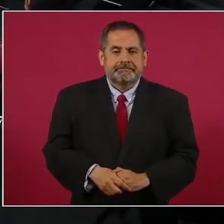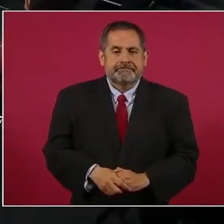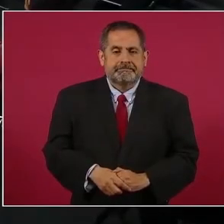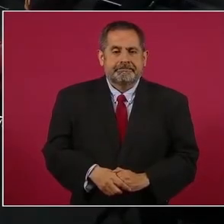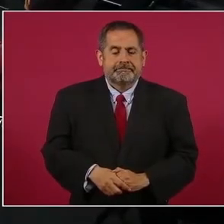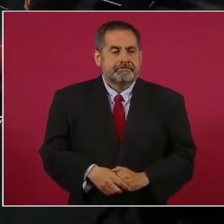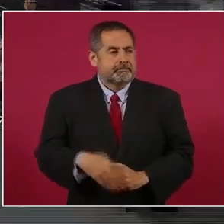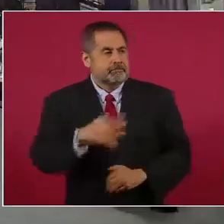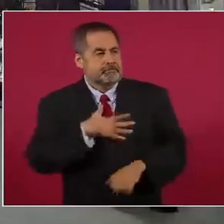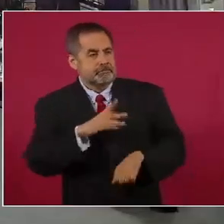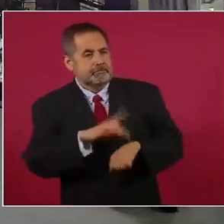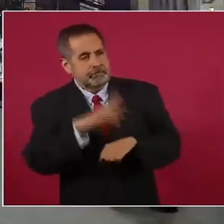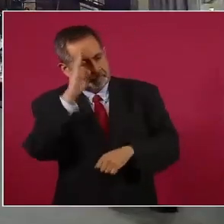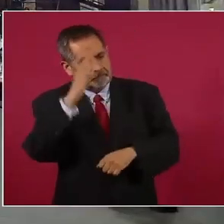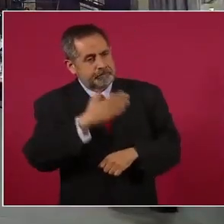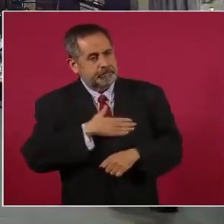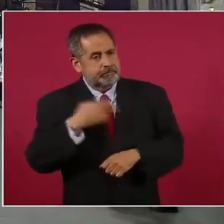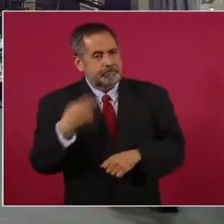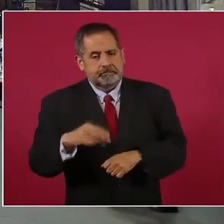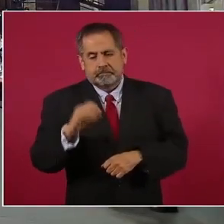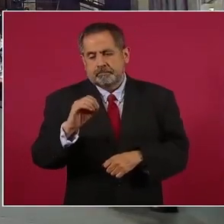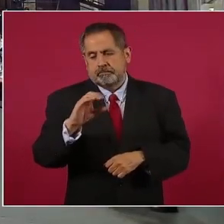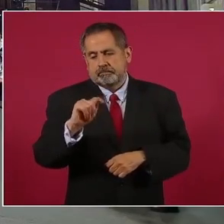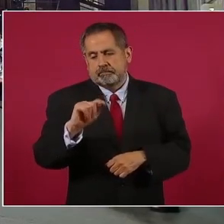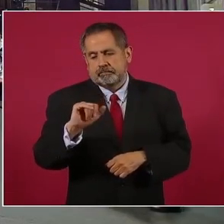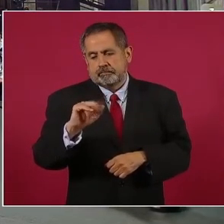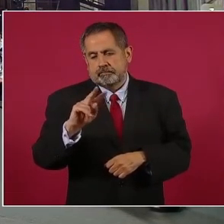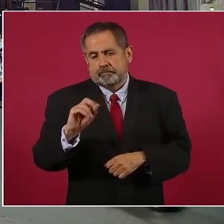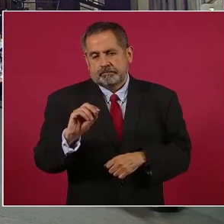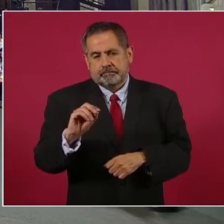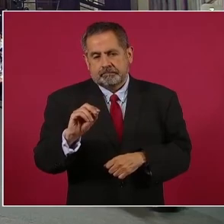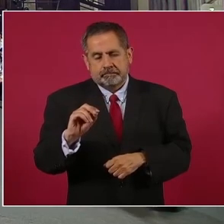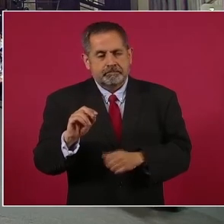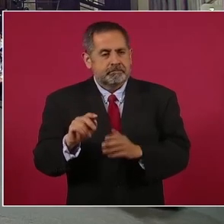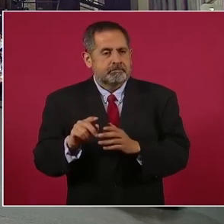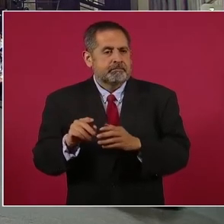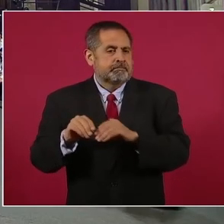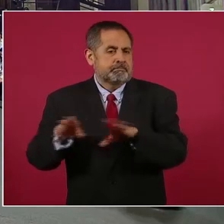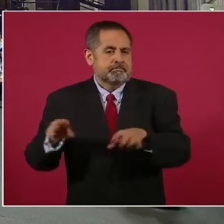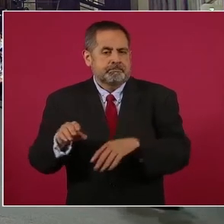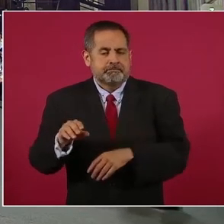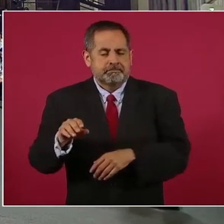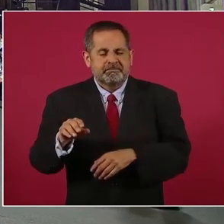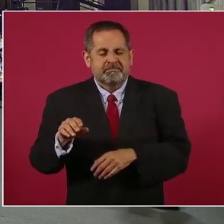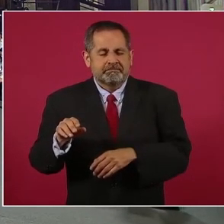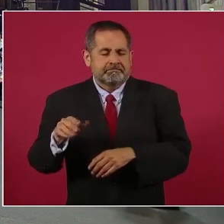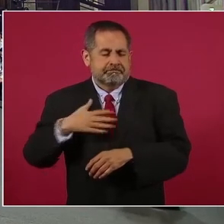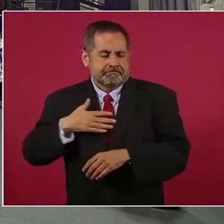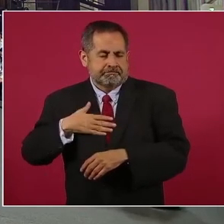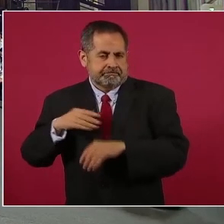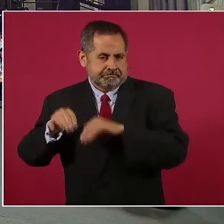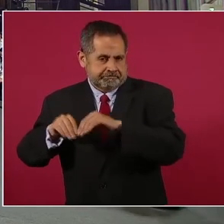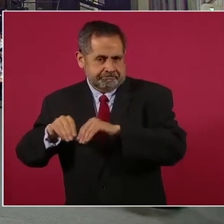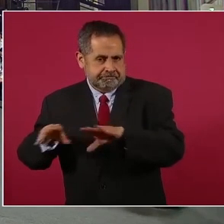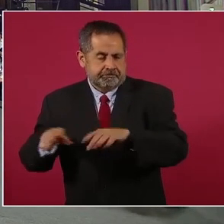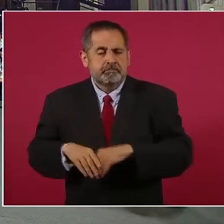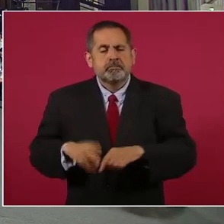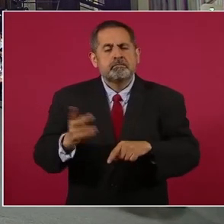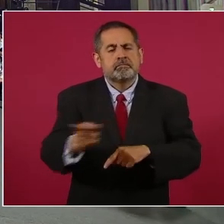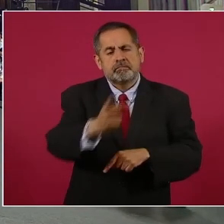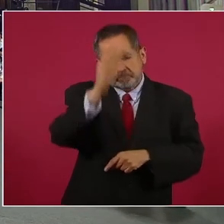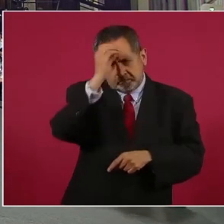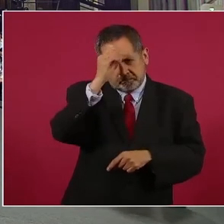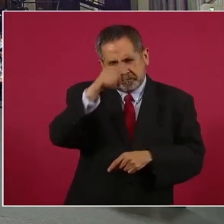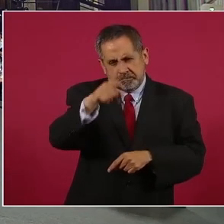Buenos días, señor presidente. Muchas gracias. Mi nombre es Octavio Jaime, de Antítesis. Y quisiera preguntarle cuál es su opinión al respecto de que uno de los